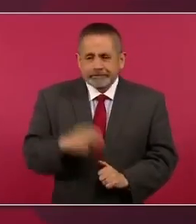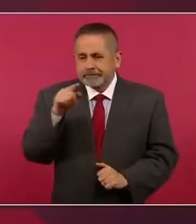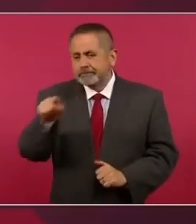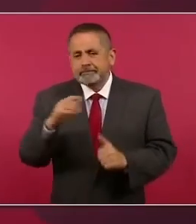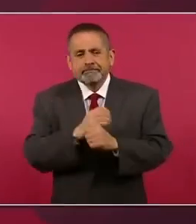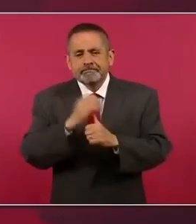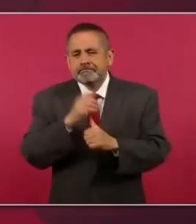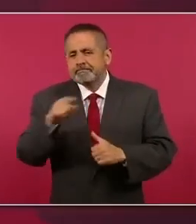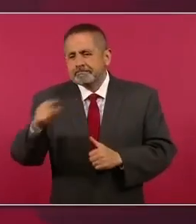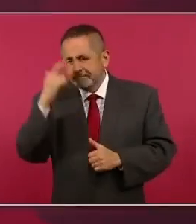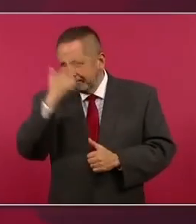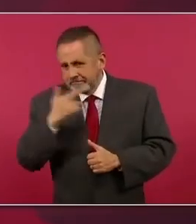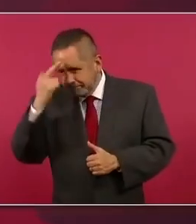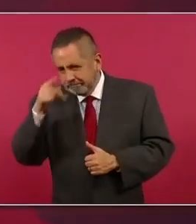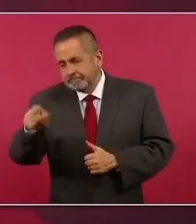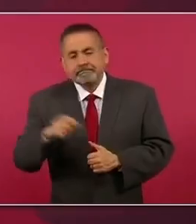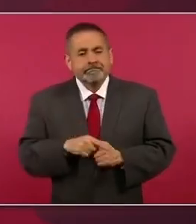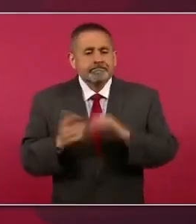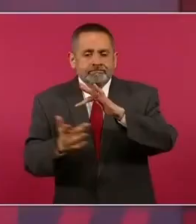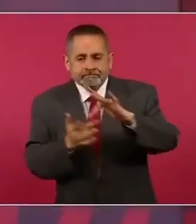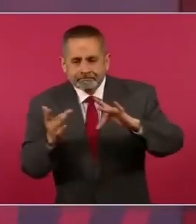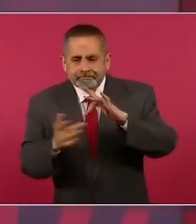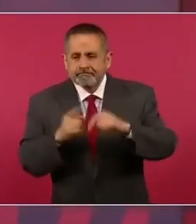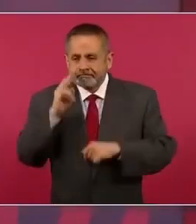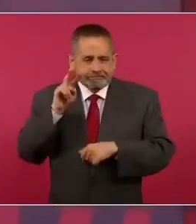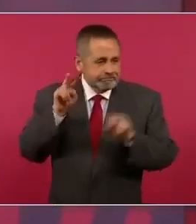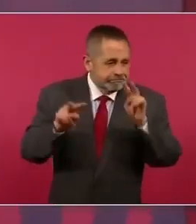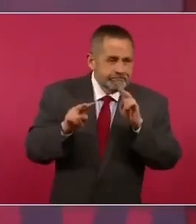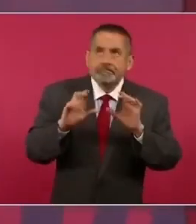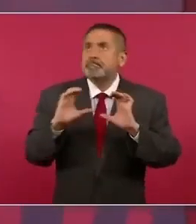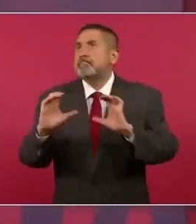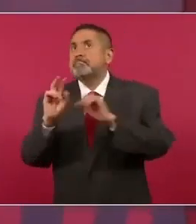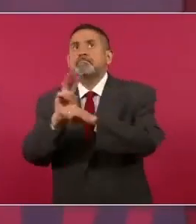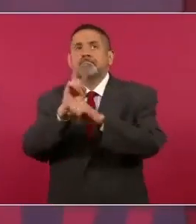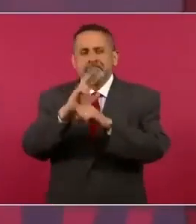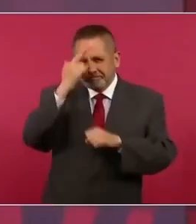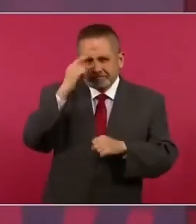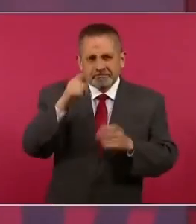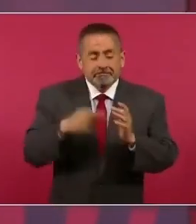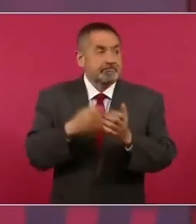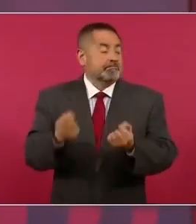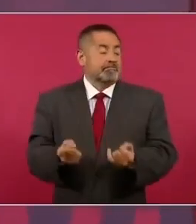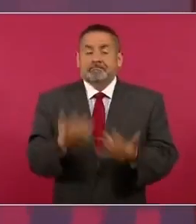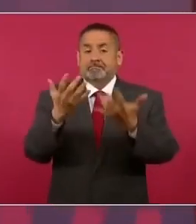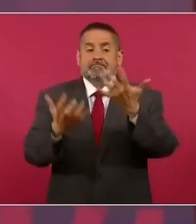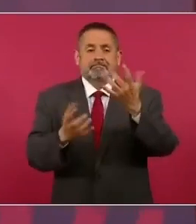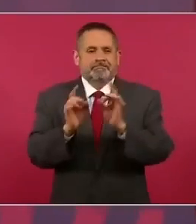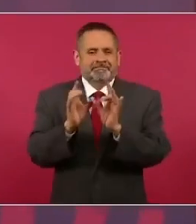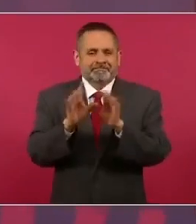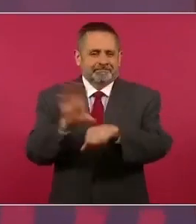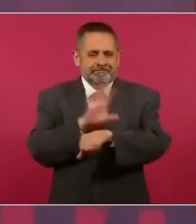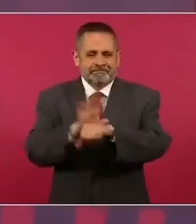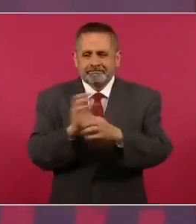en discotecas para evitar incendios por las desgracias que